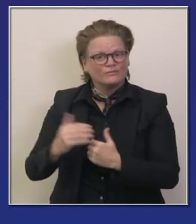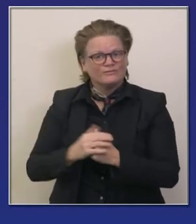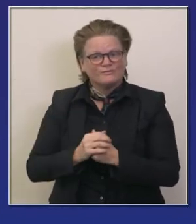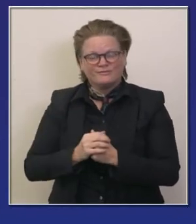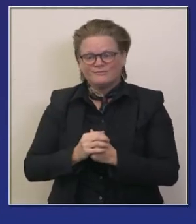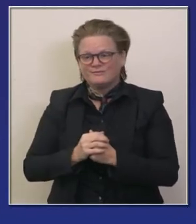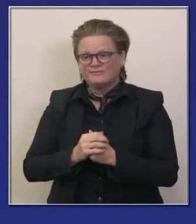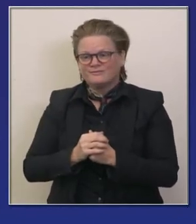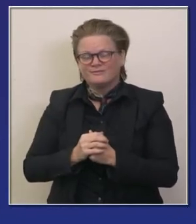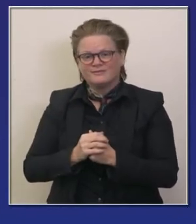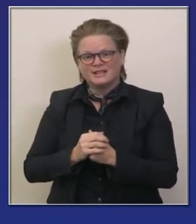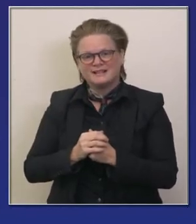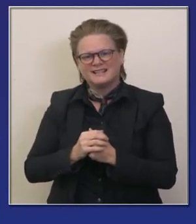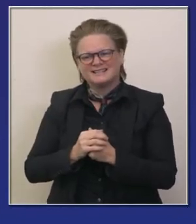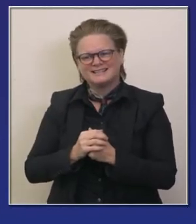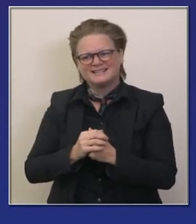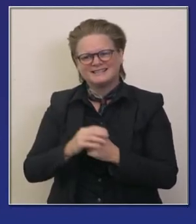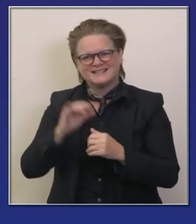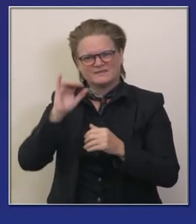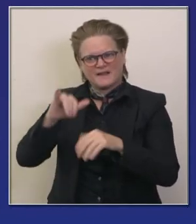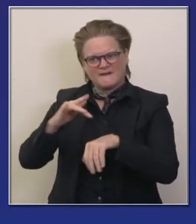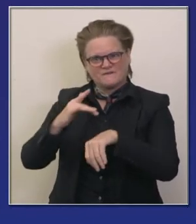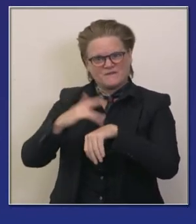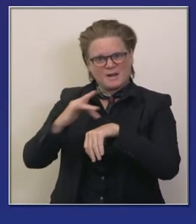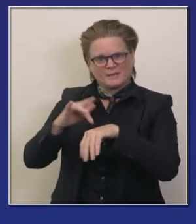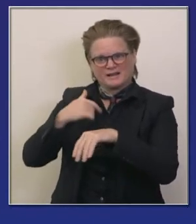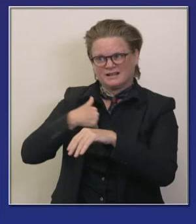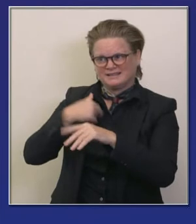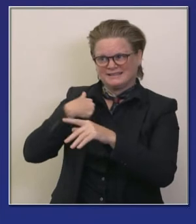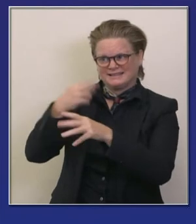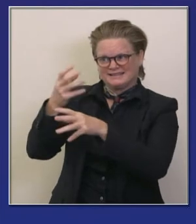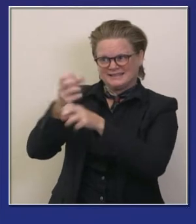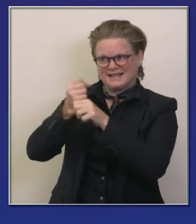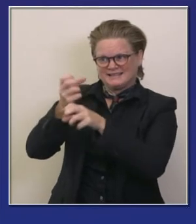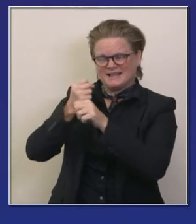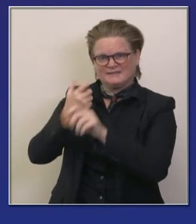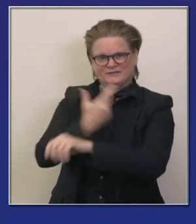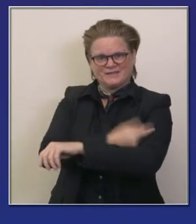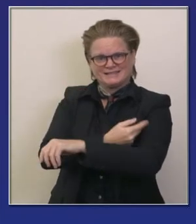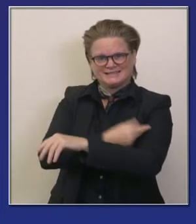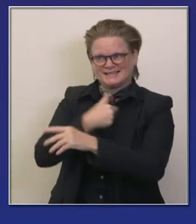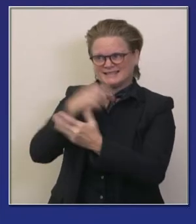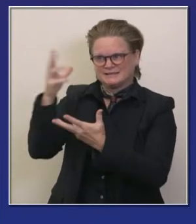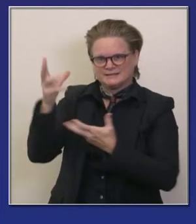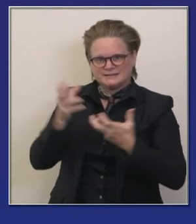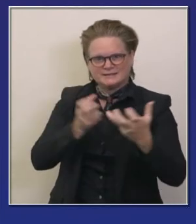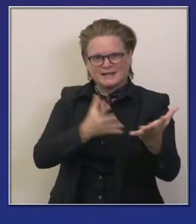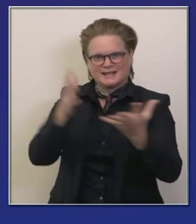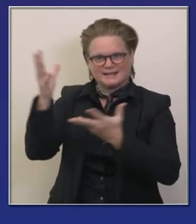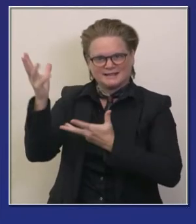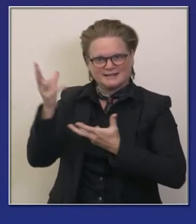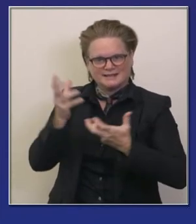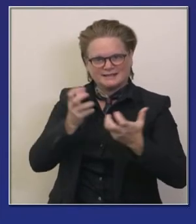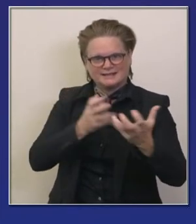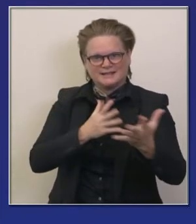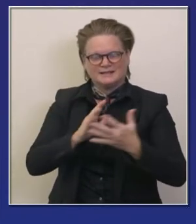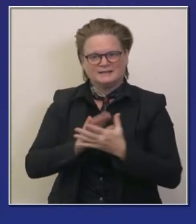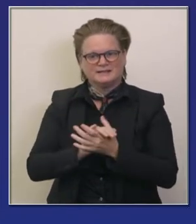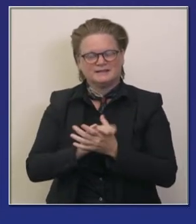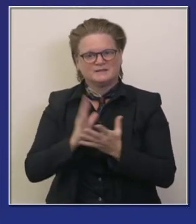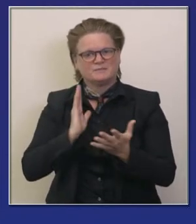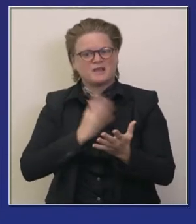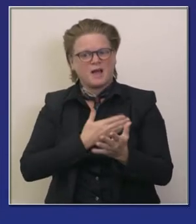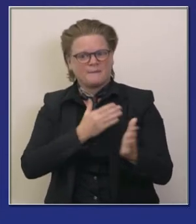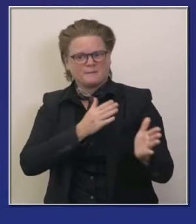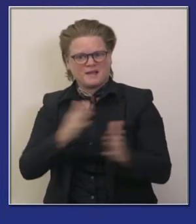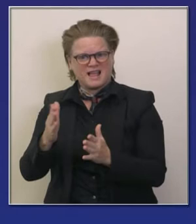positividad del movimiento y la planificación así que la suposición de planificación para